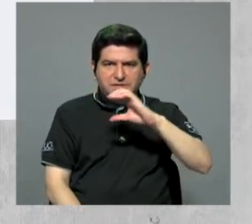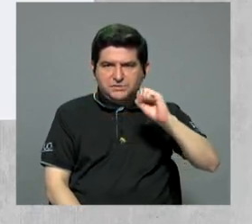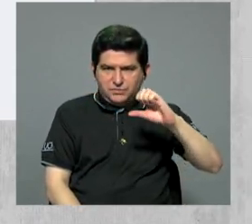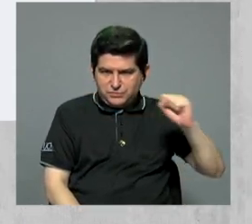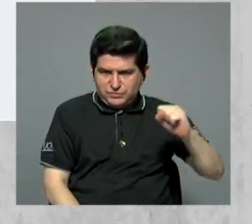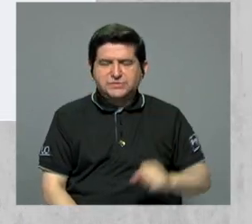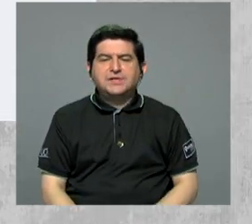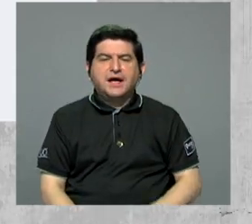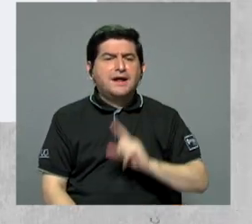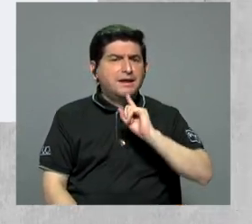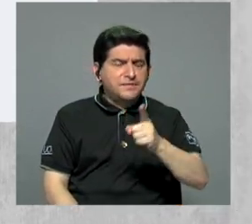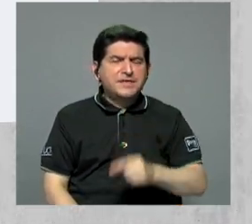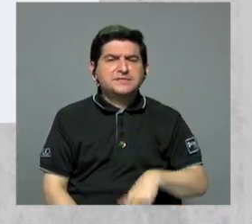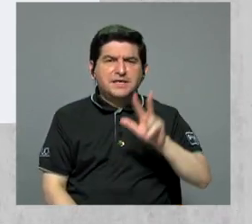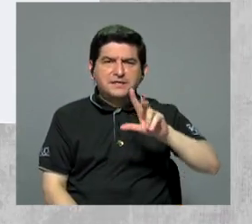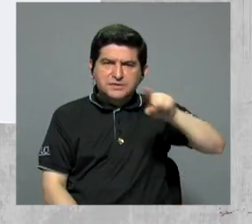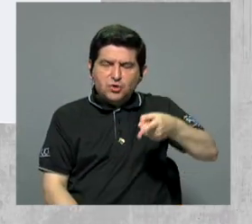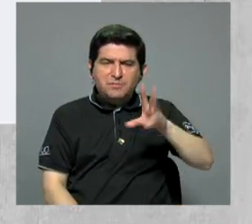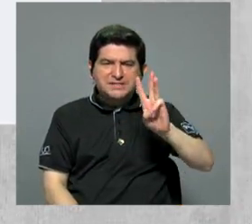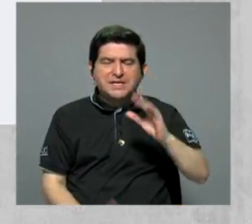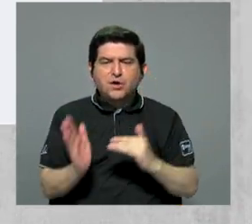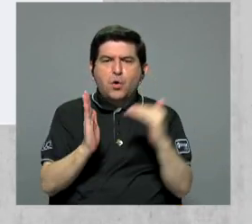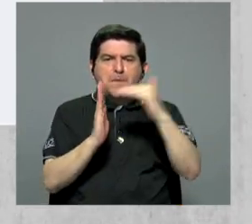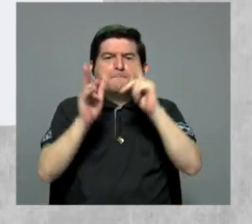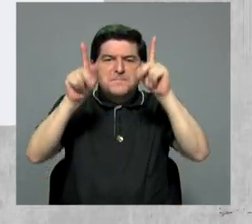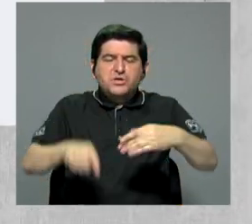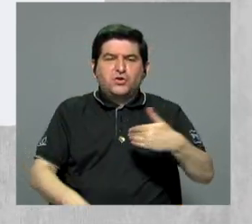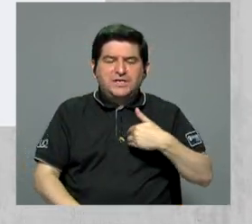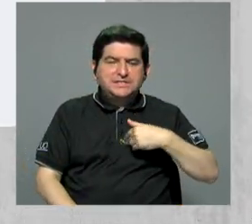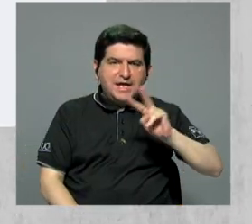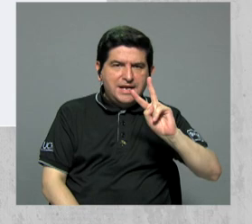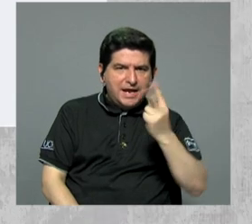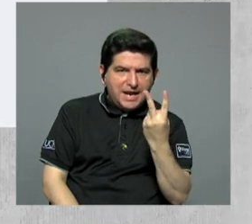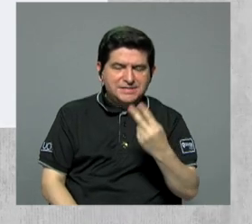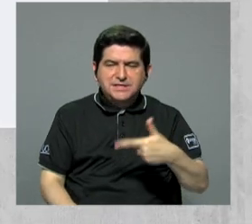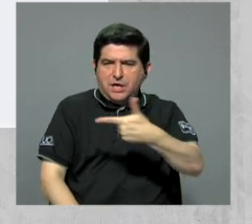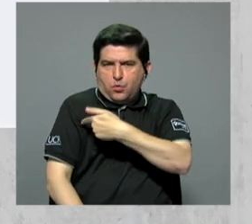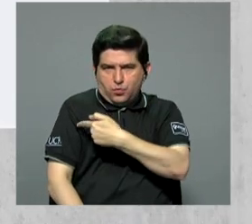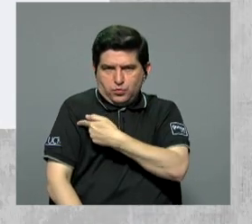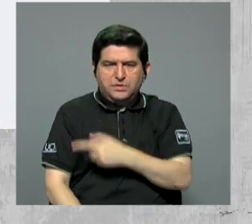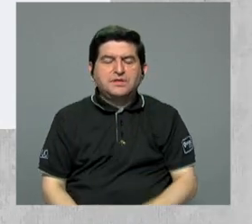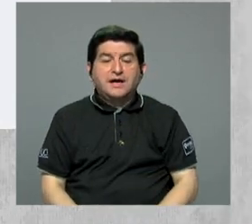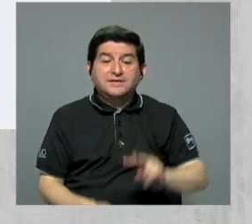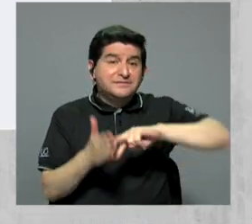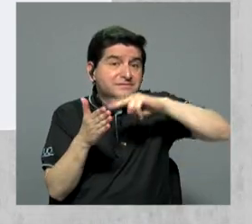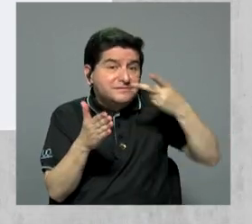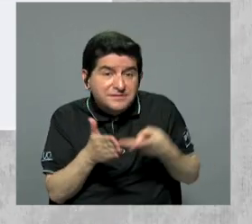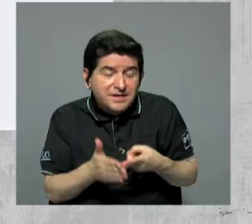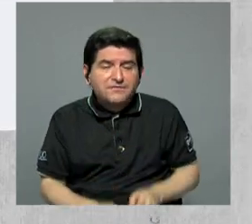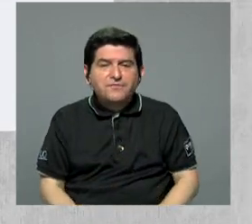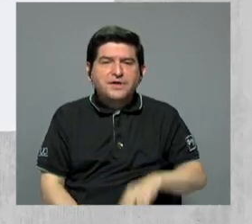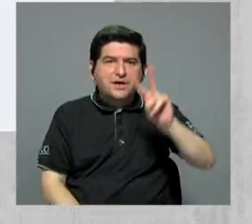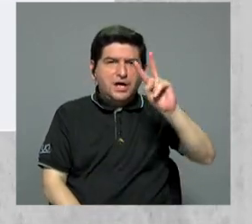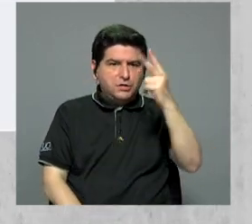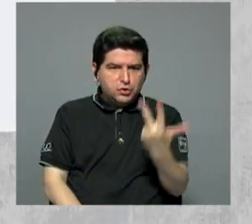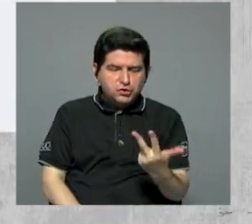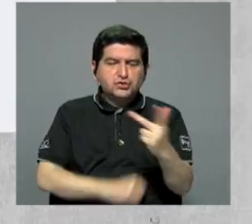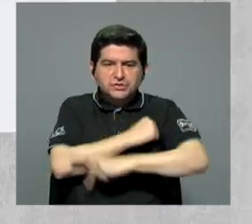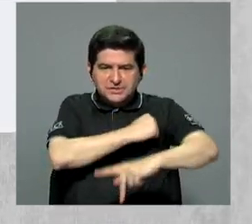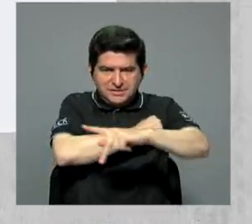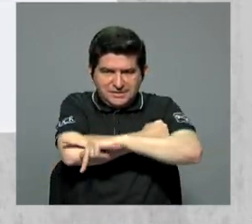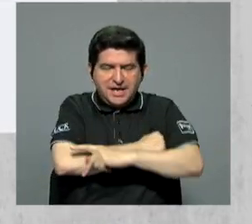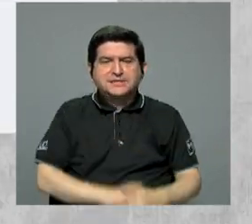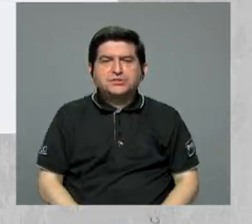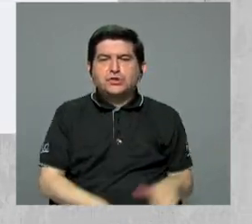Seguro Social afirma que 3,5 millones de personas tienen la segunda vacuna. Esto quiere decir que dos terceras partes del